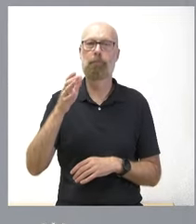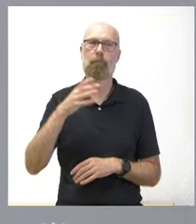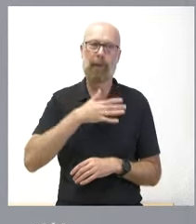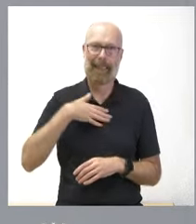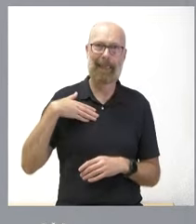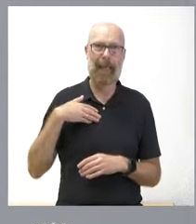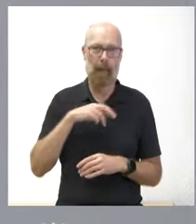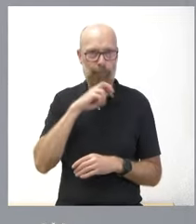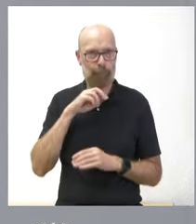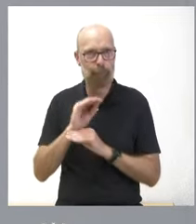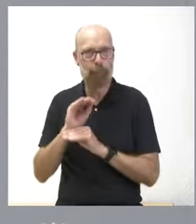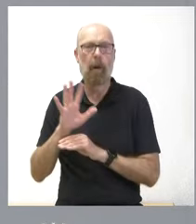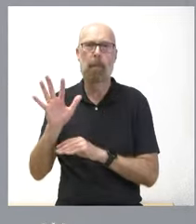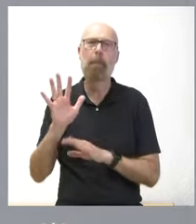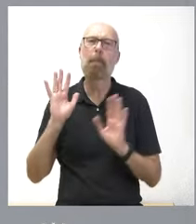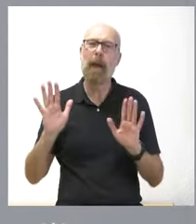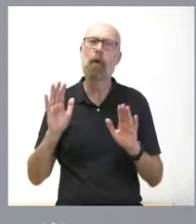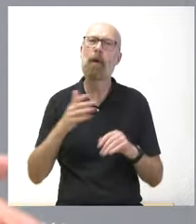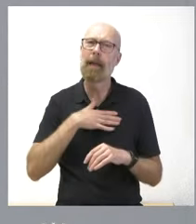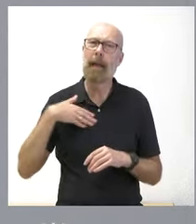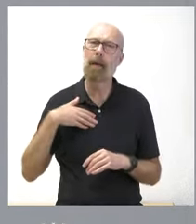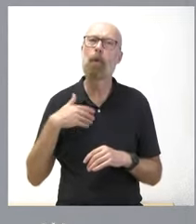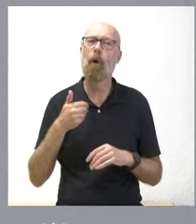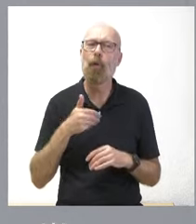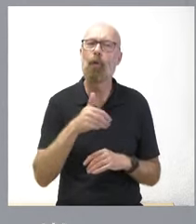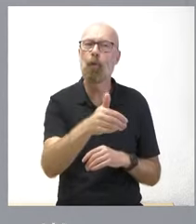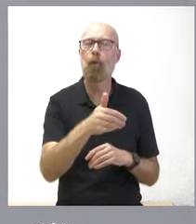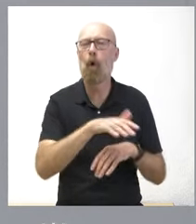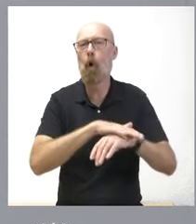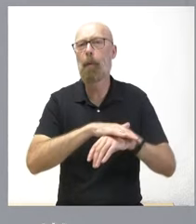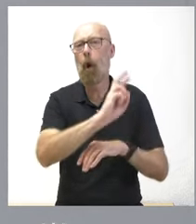y León sino vamos a evitar que en el gobierno o que en el futuro pudiera haber un gobierno